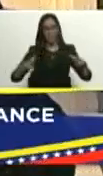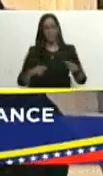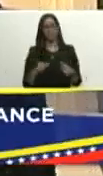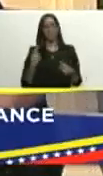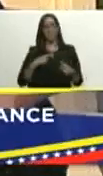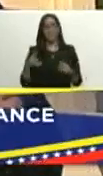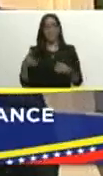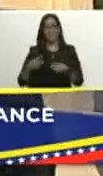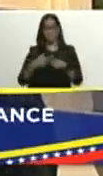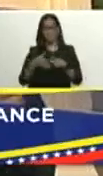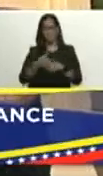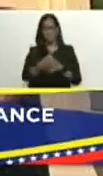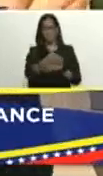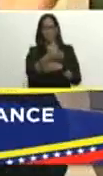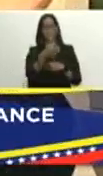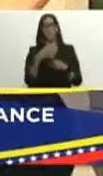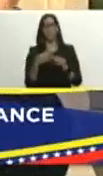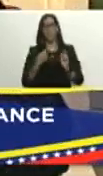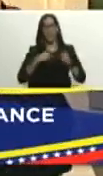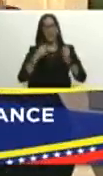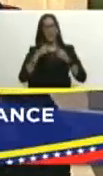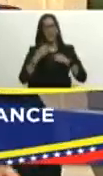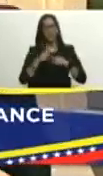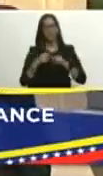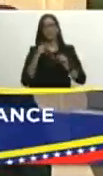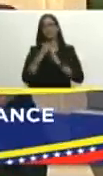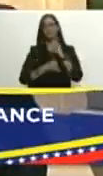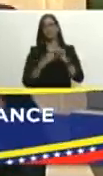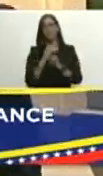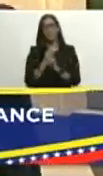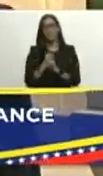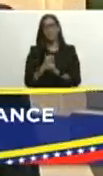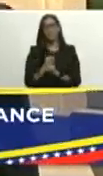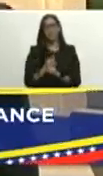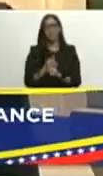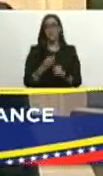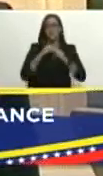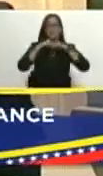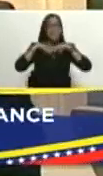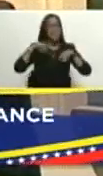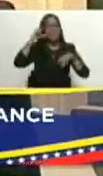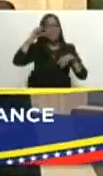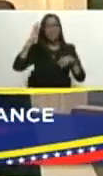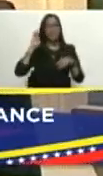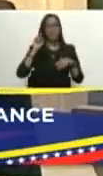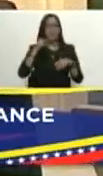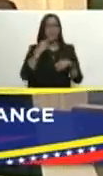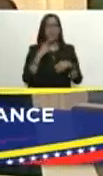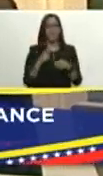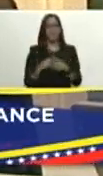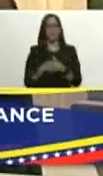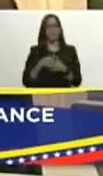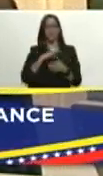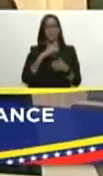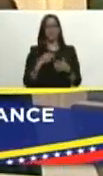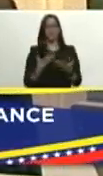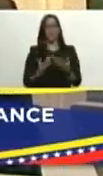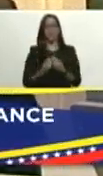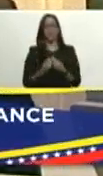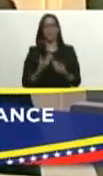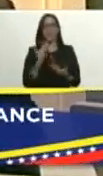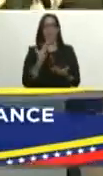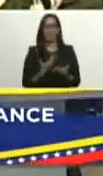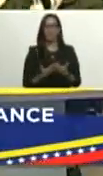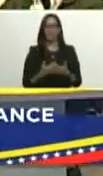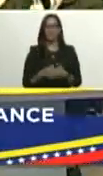sardinas allí presidente para la exportación ahorita que bueno bendiciones de Dios pues que usted dice y que nosotros acompañamos muchísimas gracias